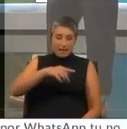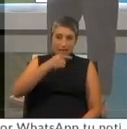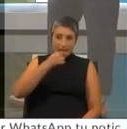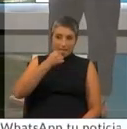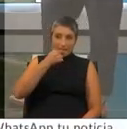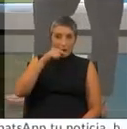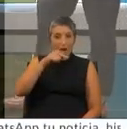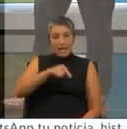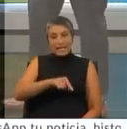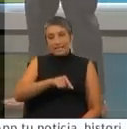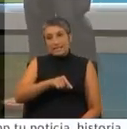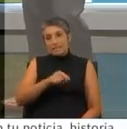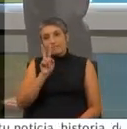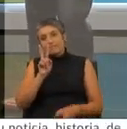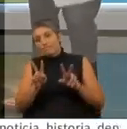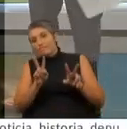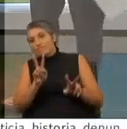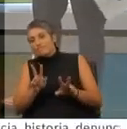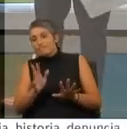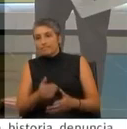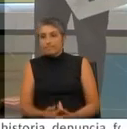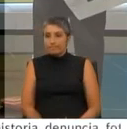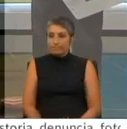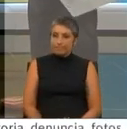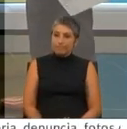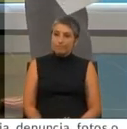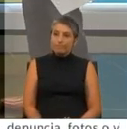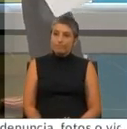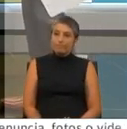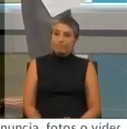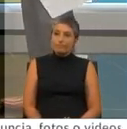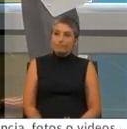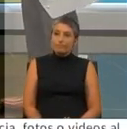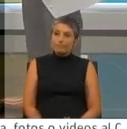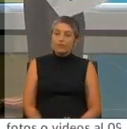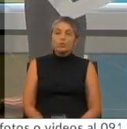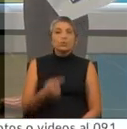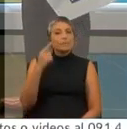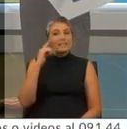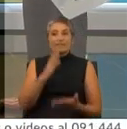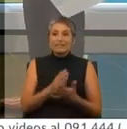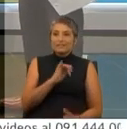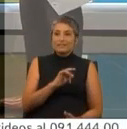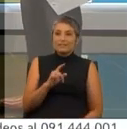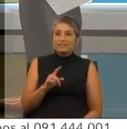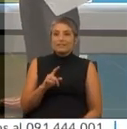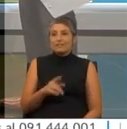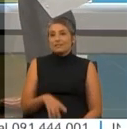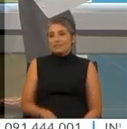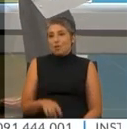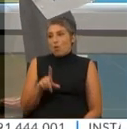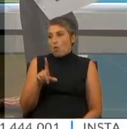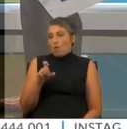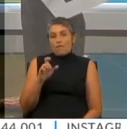Ahí es donde está lo realmente importante. Usted está hablando de la parte de si es falta o no es falta. es que es falta, a nadie le puede